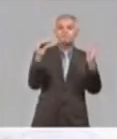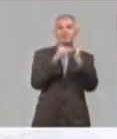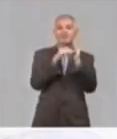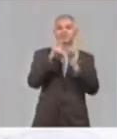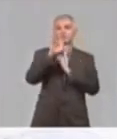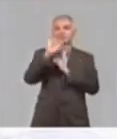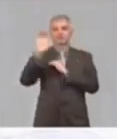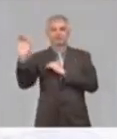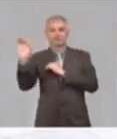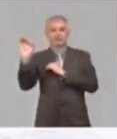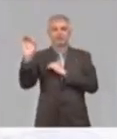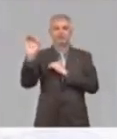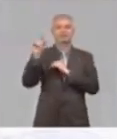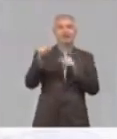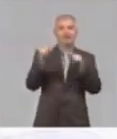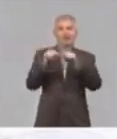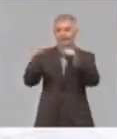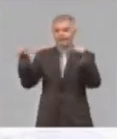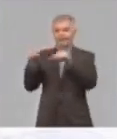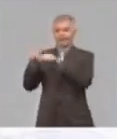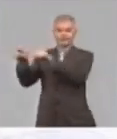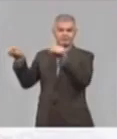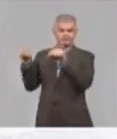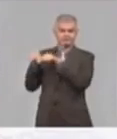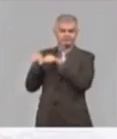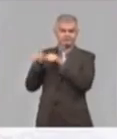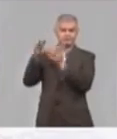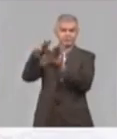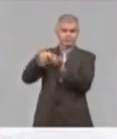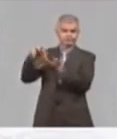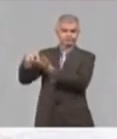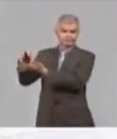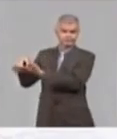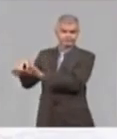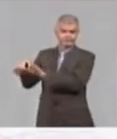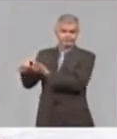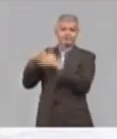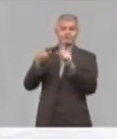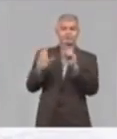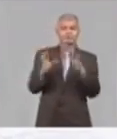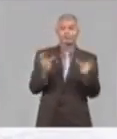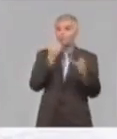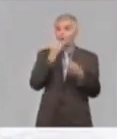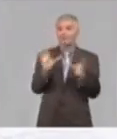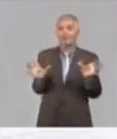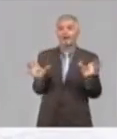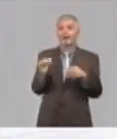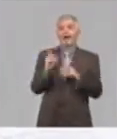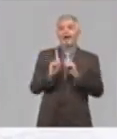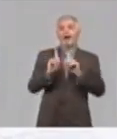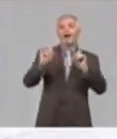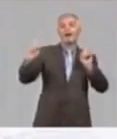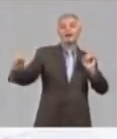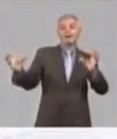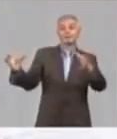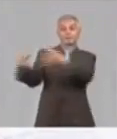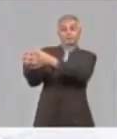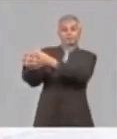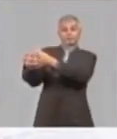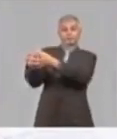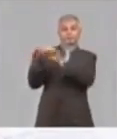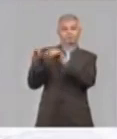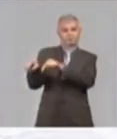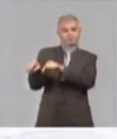y así en todas las provincias del país estamos recuperando capacidades para aislamiento. Ahora, se escogieron un grupo de hospitales